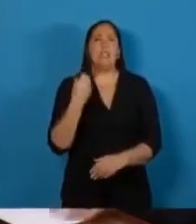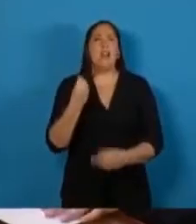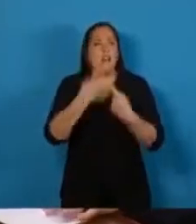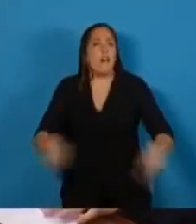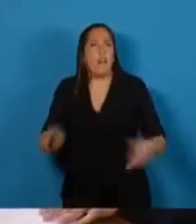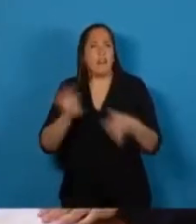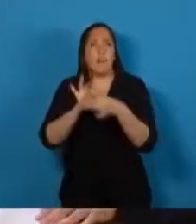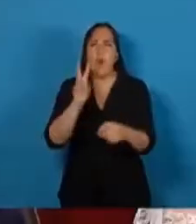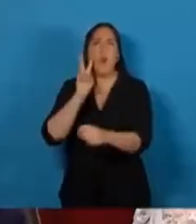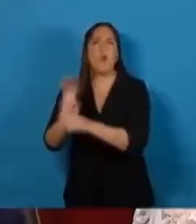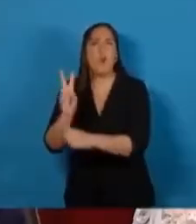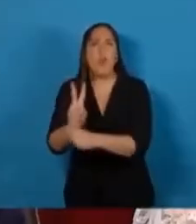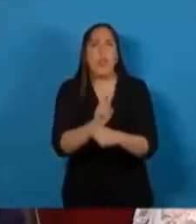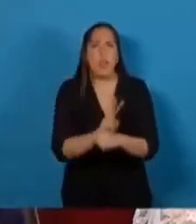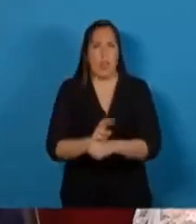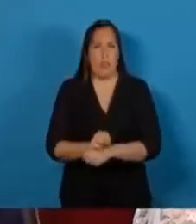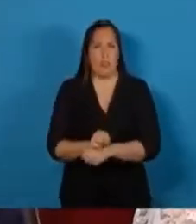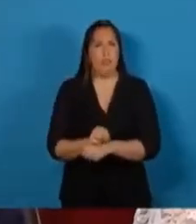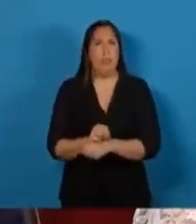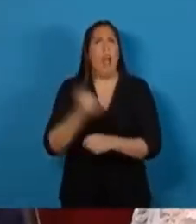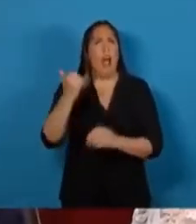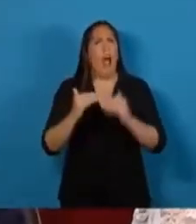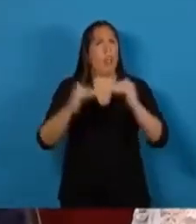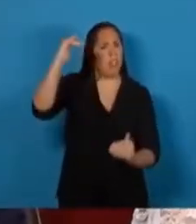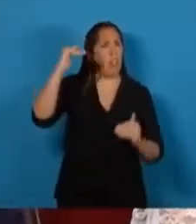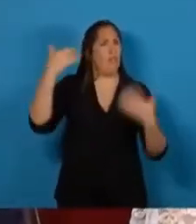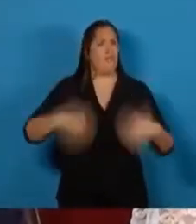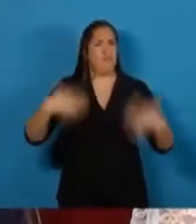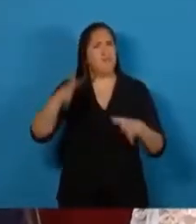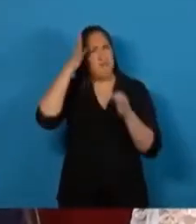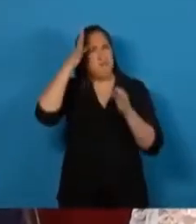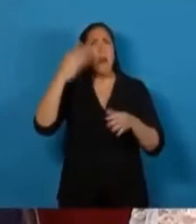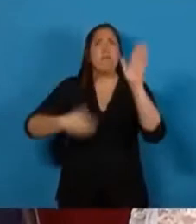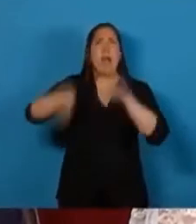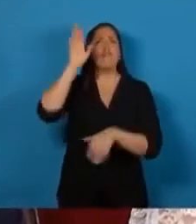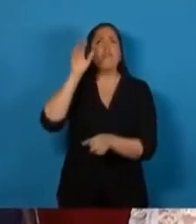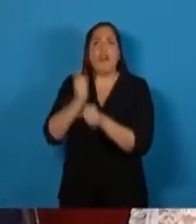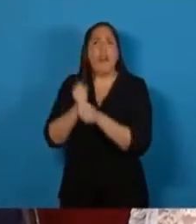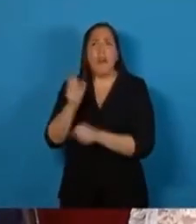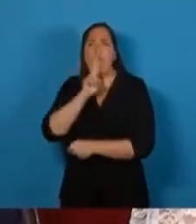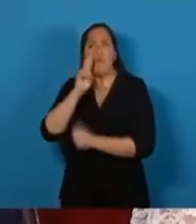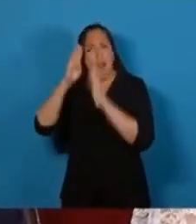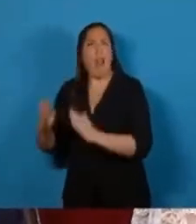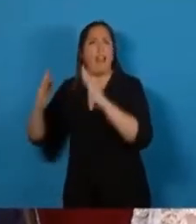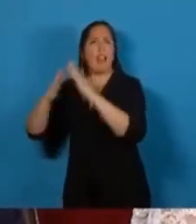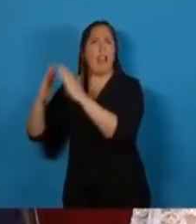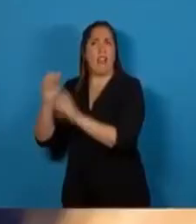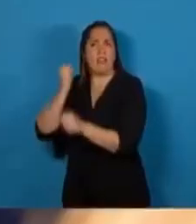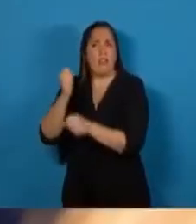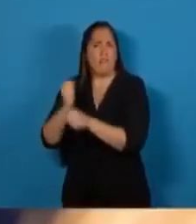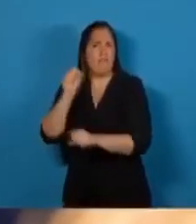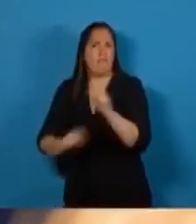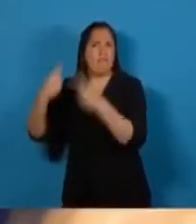vinculadas al cuidado frente de muchas desigualdades ya que la mayor parte del trabajo doméstico recae sobre las mujeres en